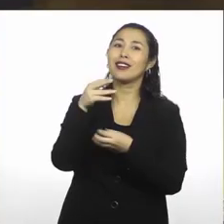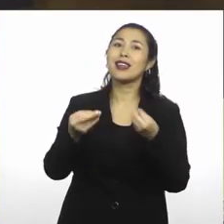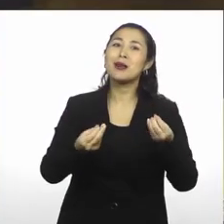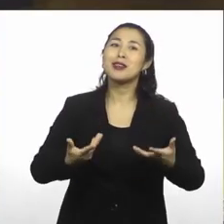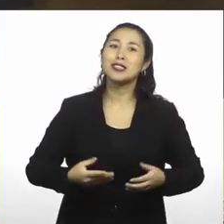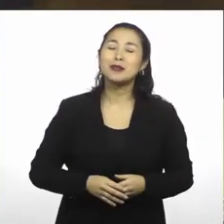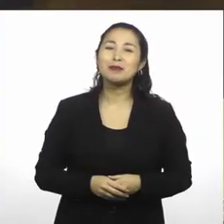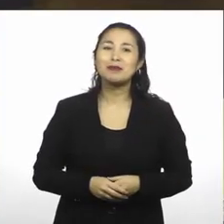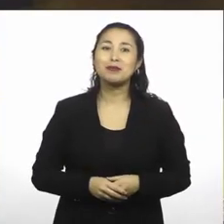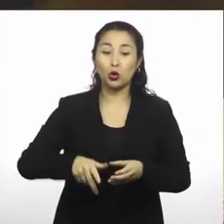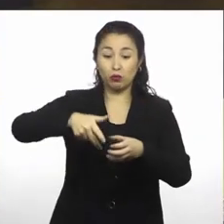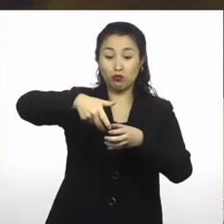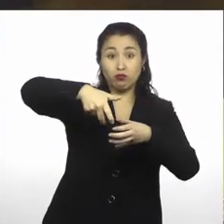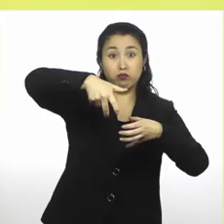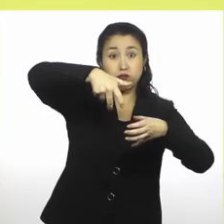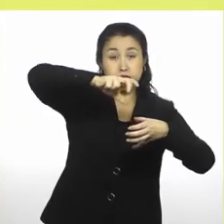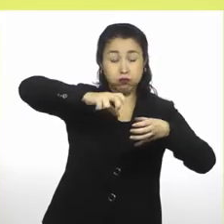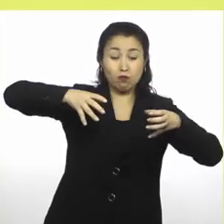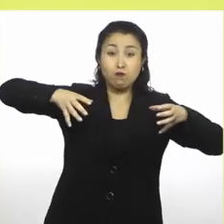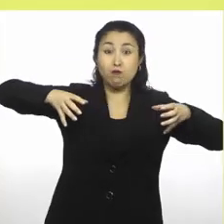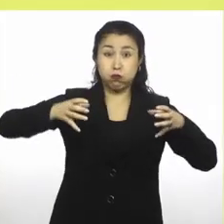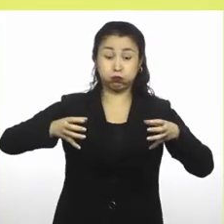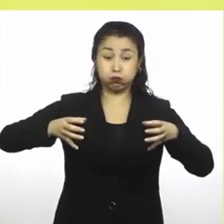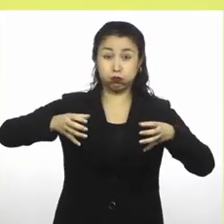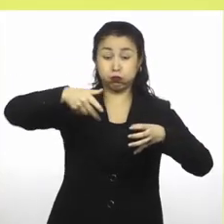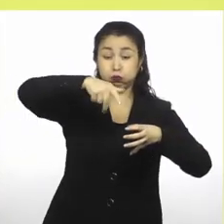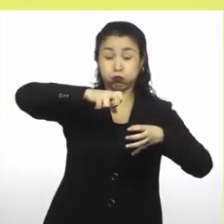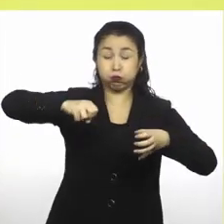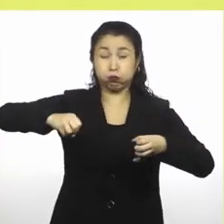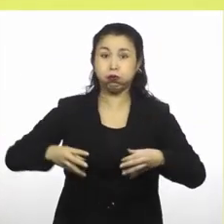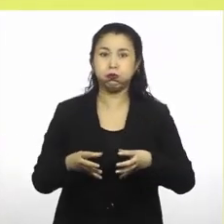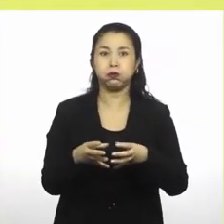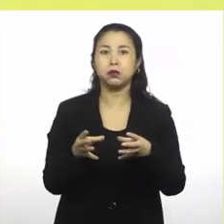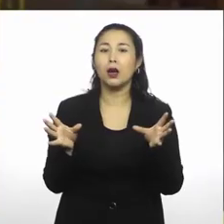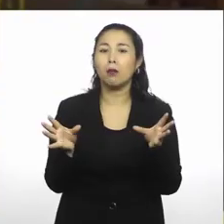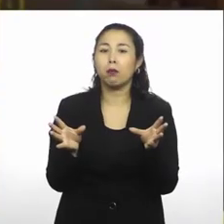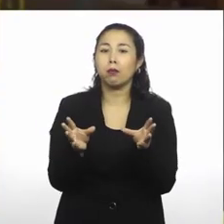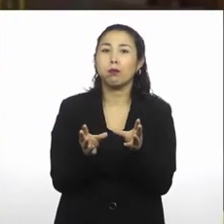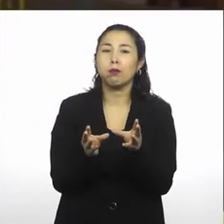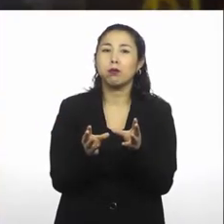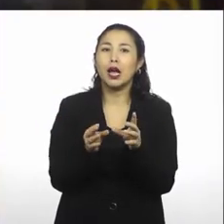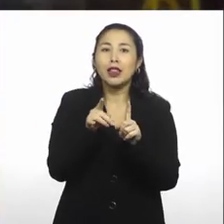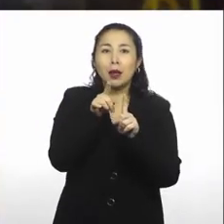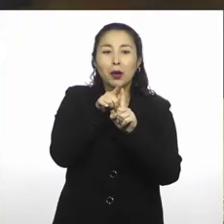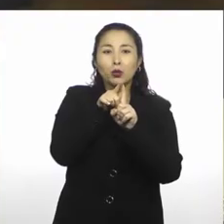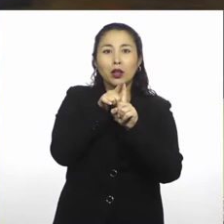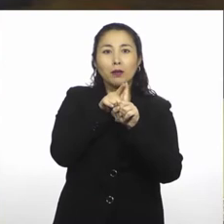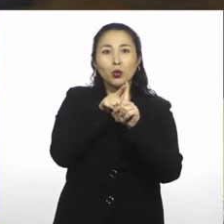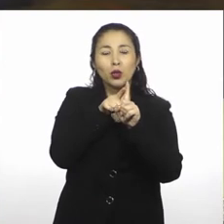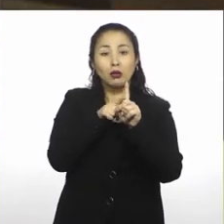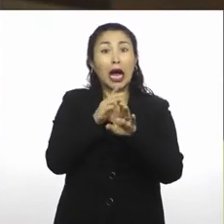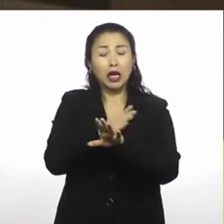Al abrir la tapa, podemos sentir una abrupta disminución de la temperatura dentro de este bidón.